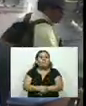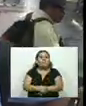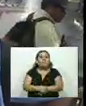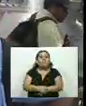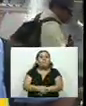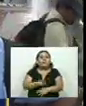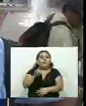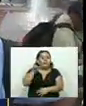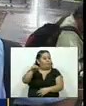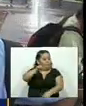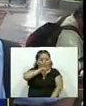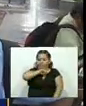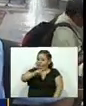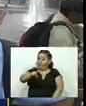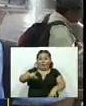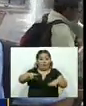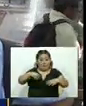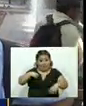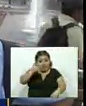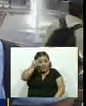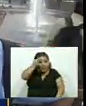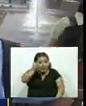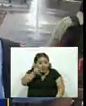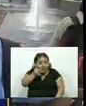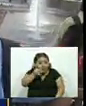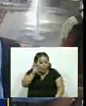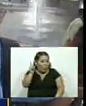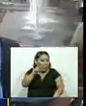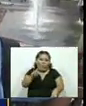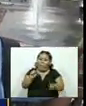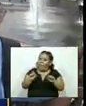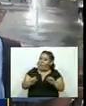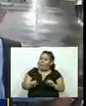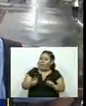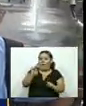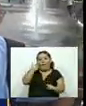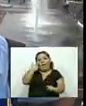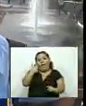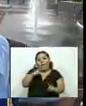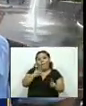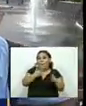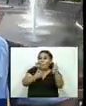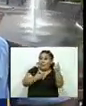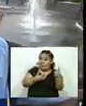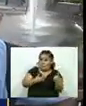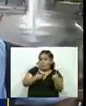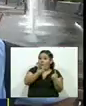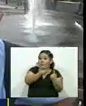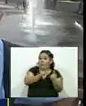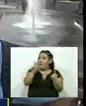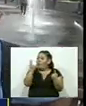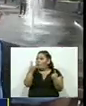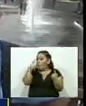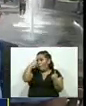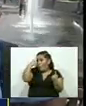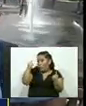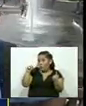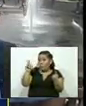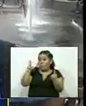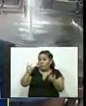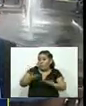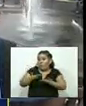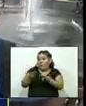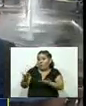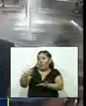Es inaudito creer que una persona que está dentro del quehacer por el bienestar de la